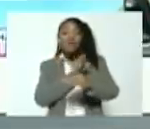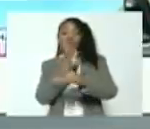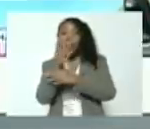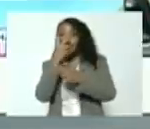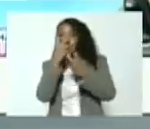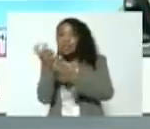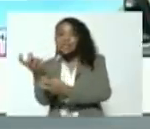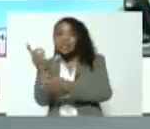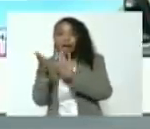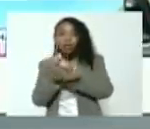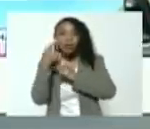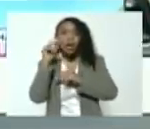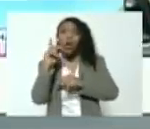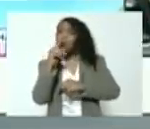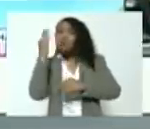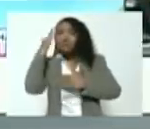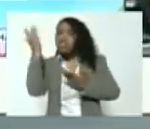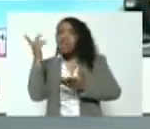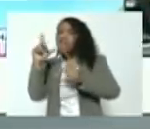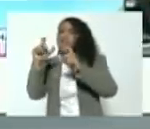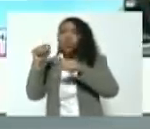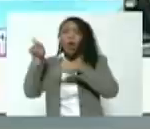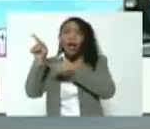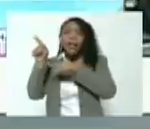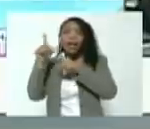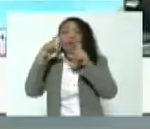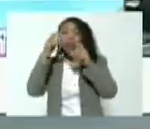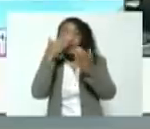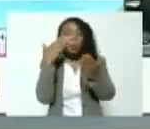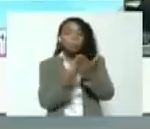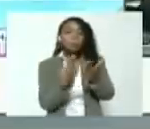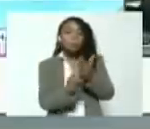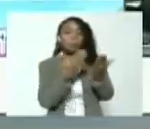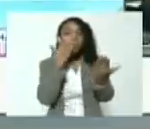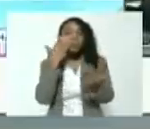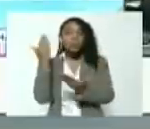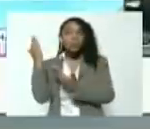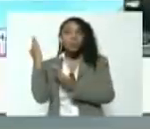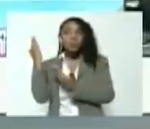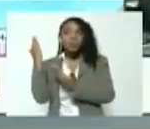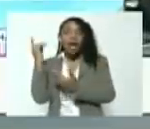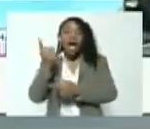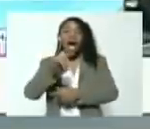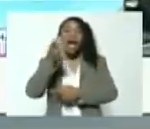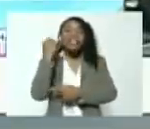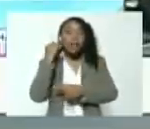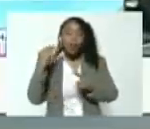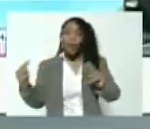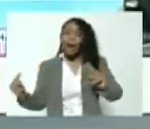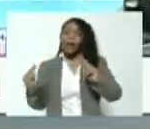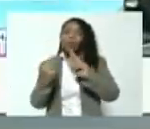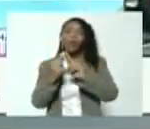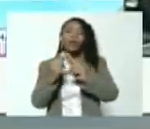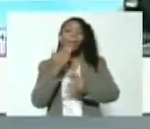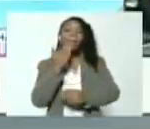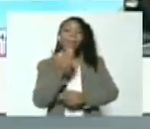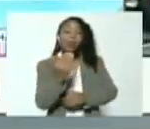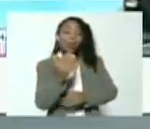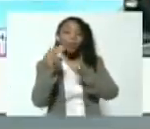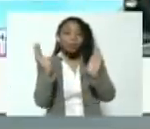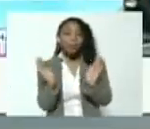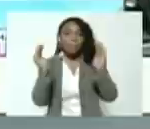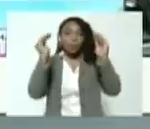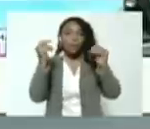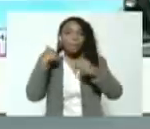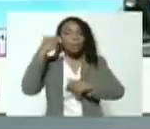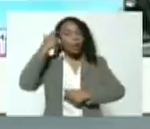No sé si tiene la foto. Ahí está la foto. Ayer tuve un encuentro, permítame el paréntesis